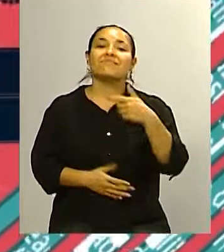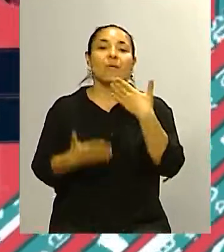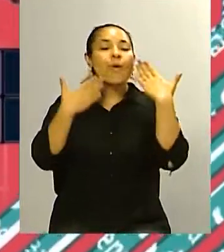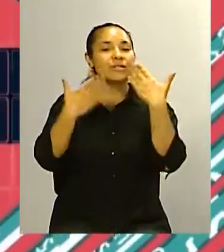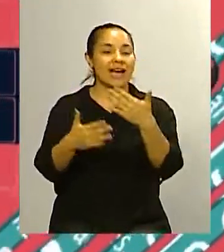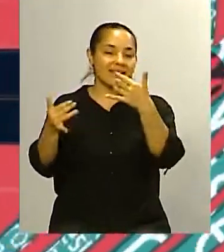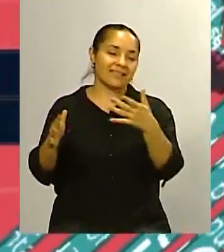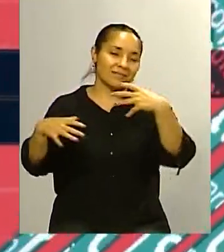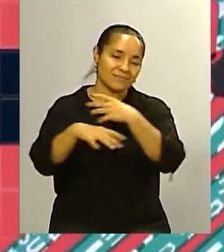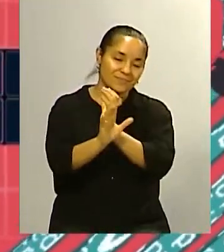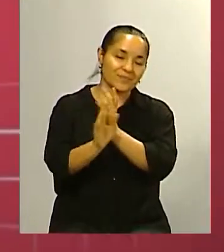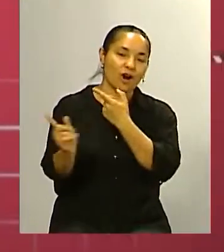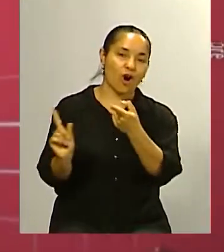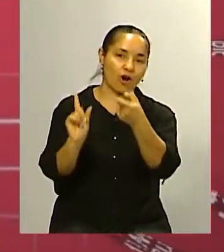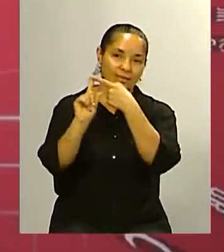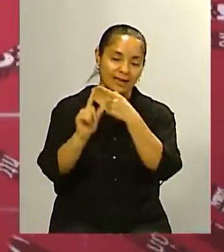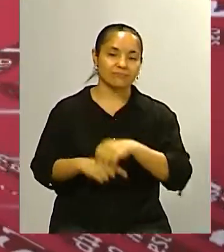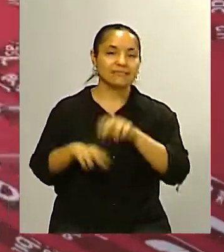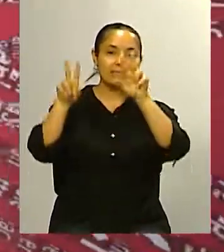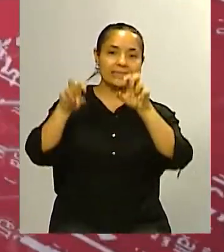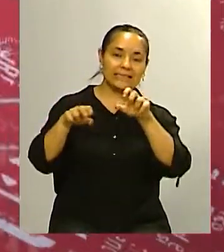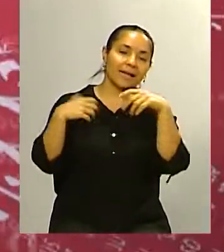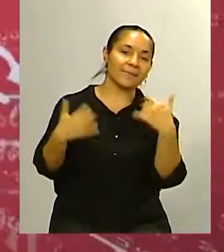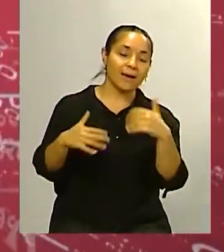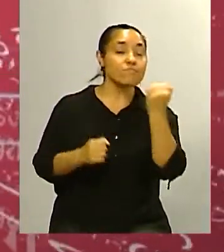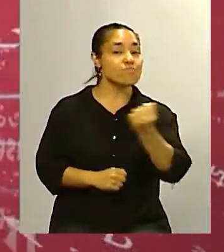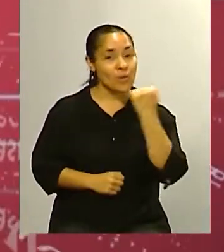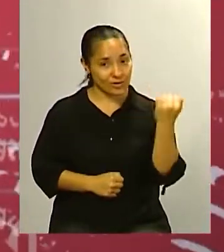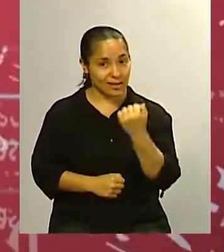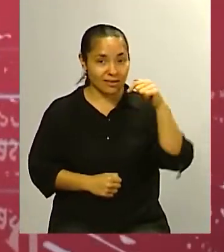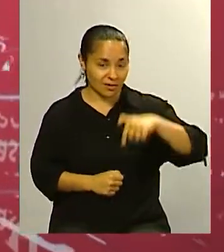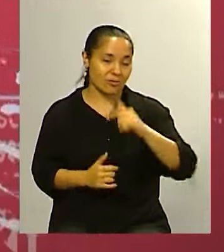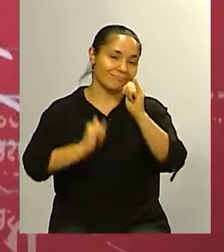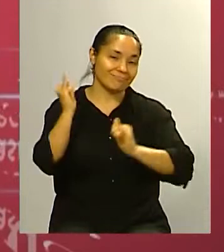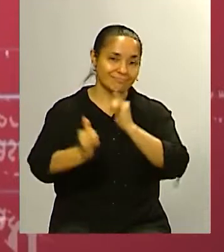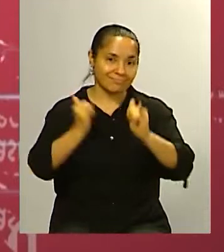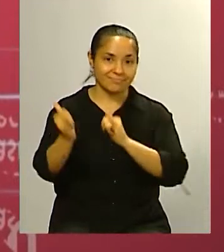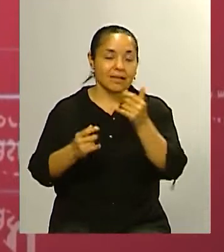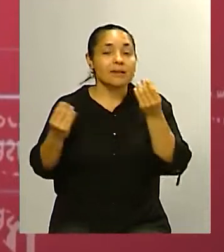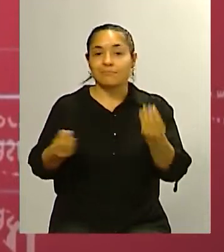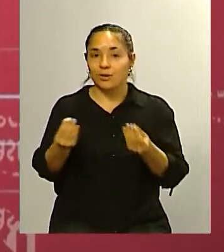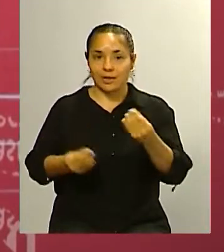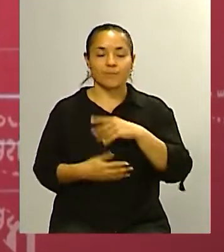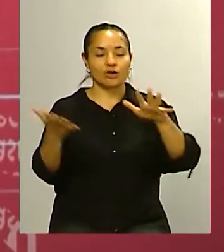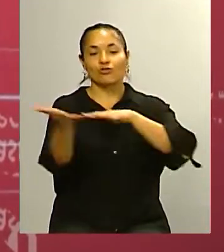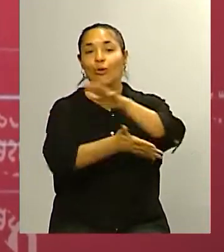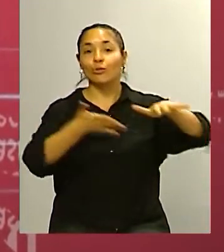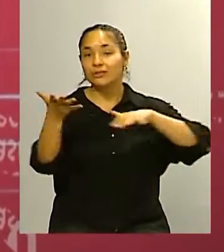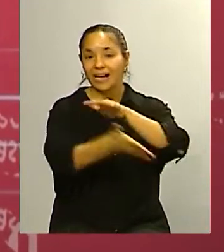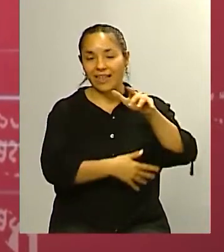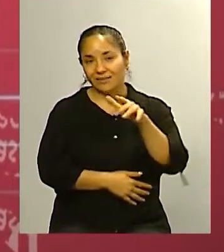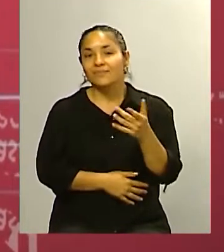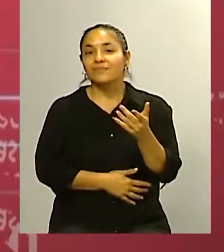por atendernos es un tema bastante bastante importante el que vamos a hablar porque digo como ciudadanos entendemos